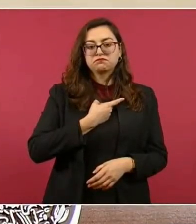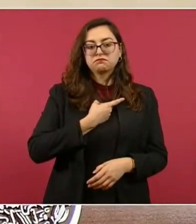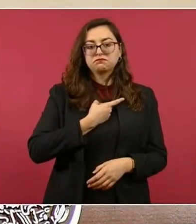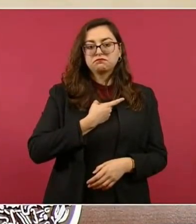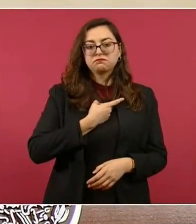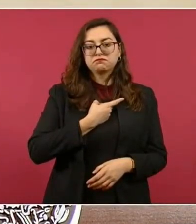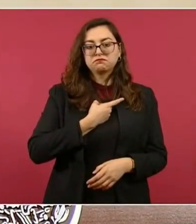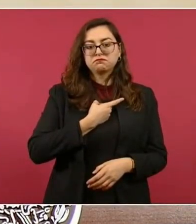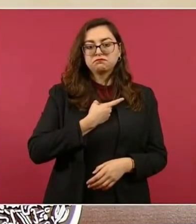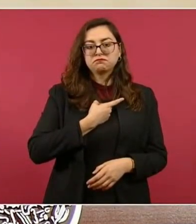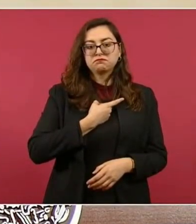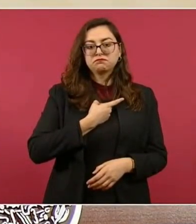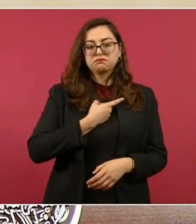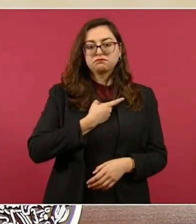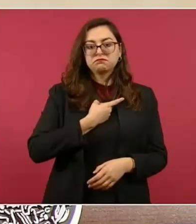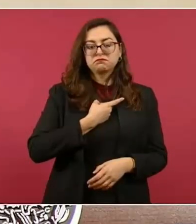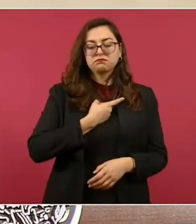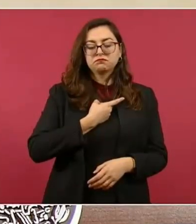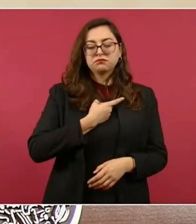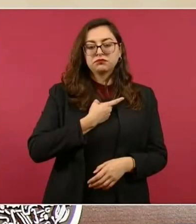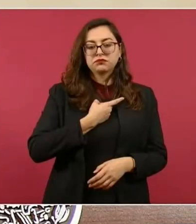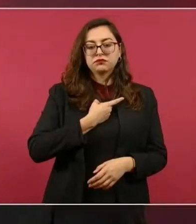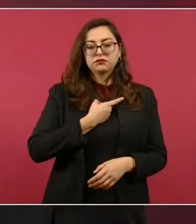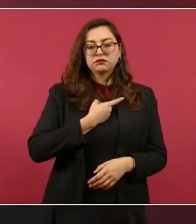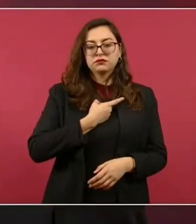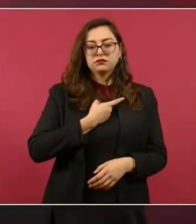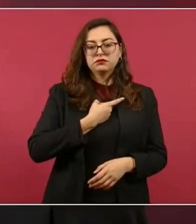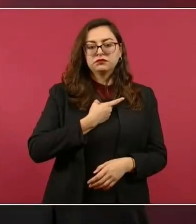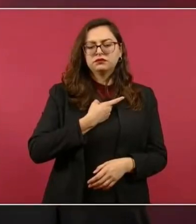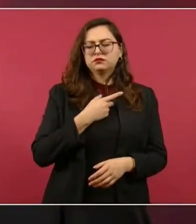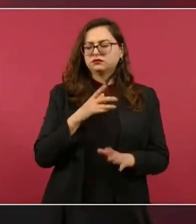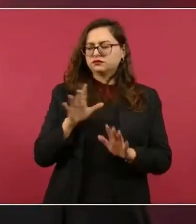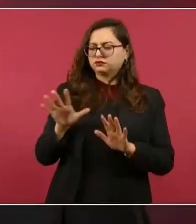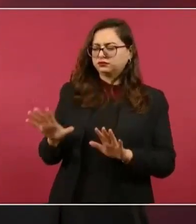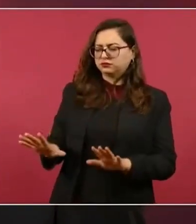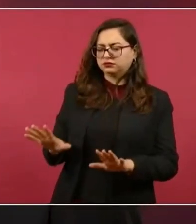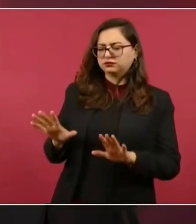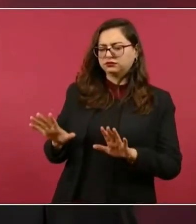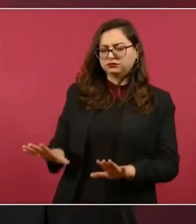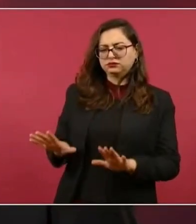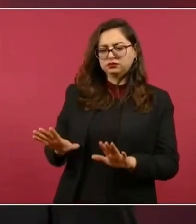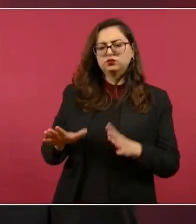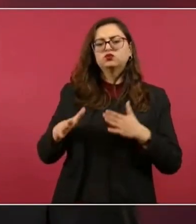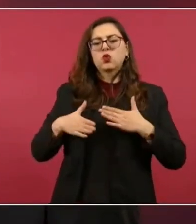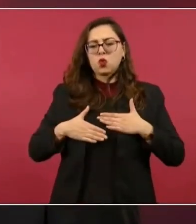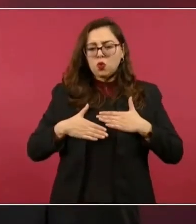pues toda la confianza de nosotros.